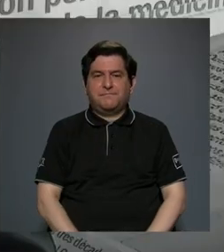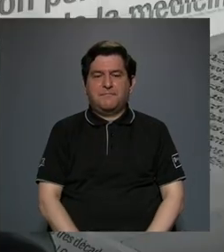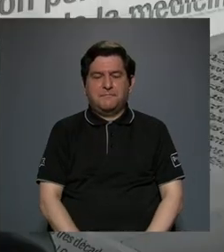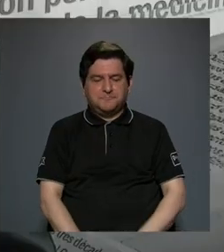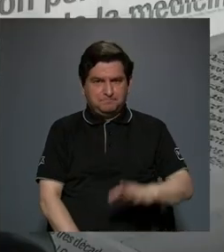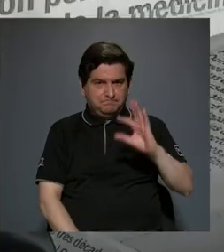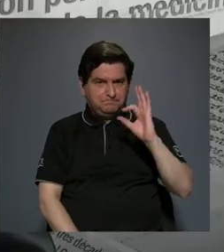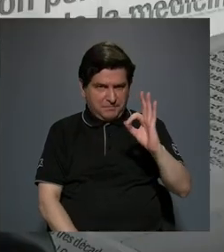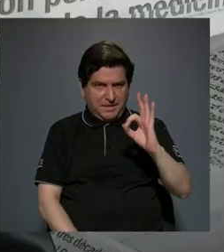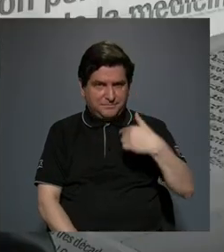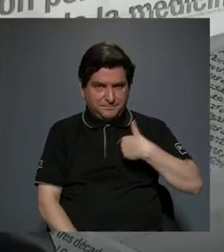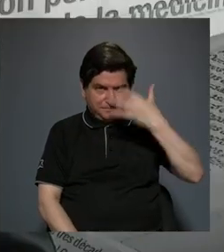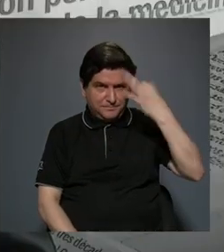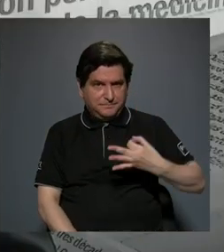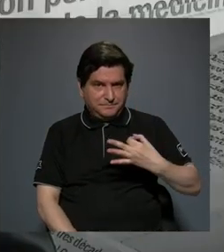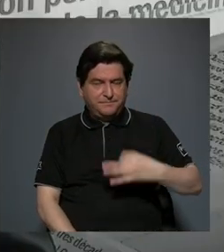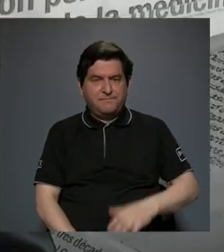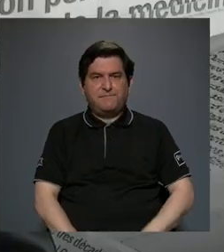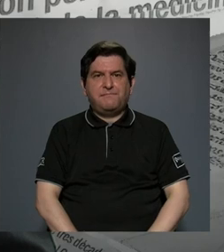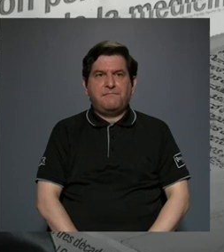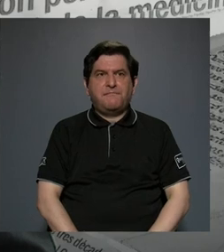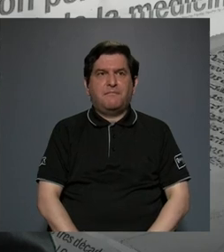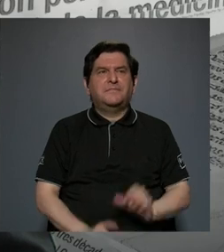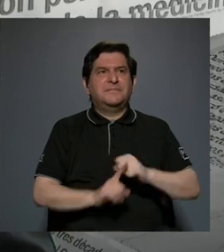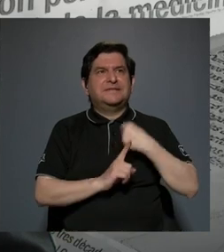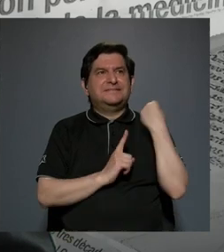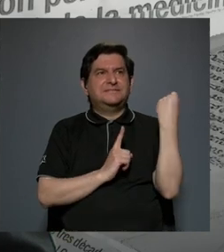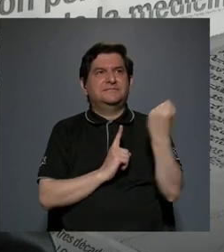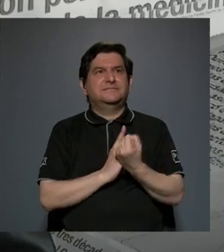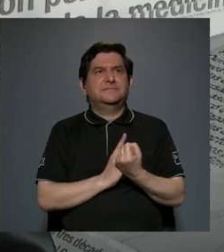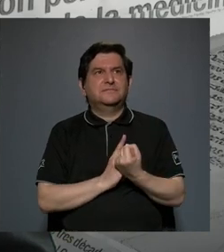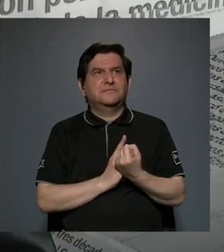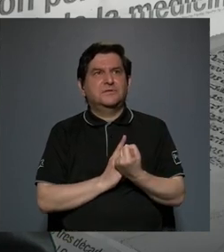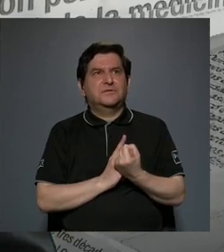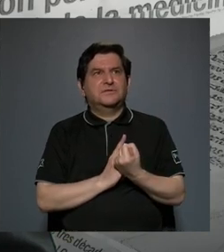bueno yo creo que la situación